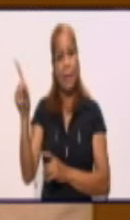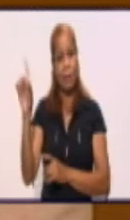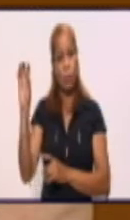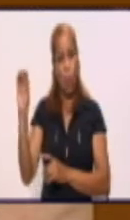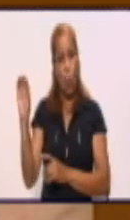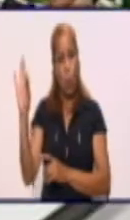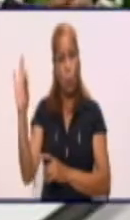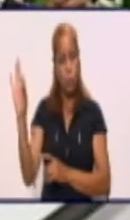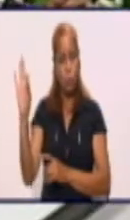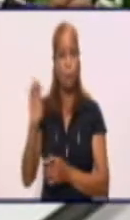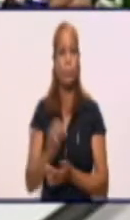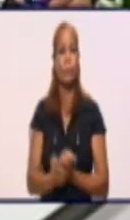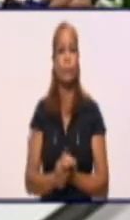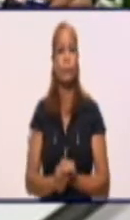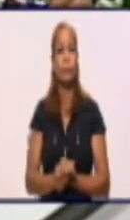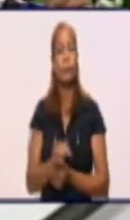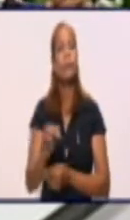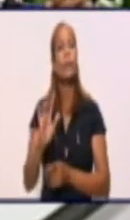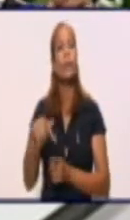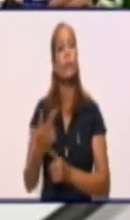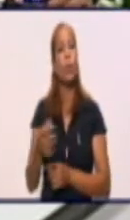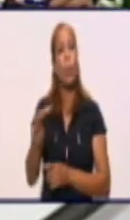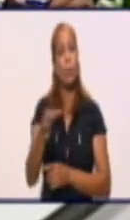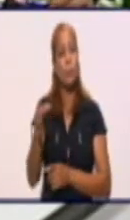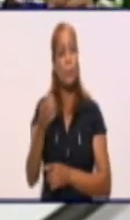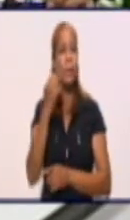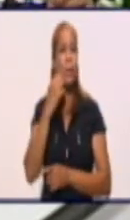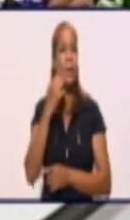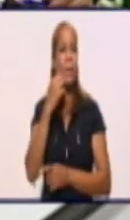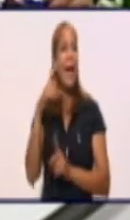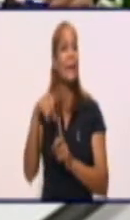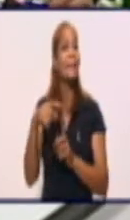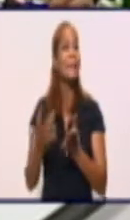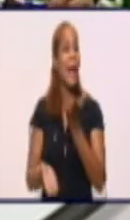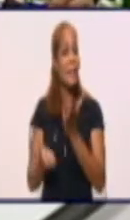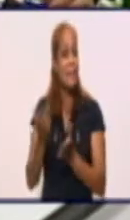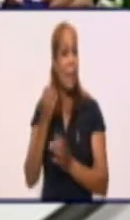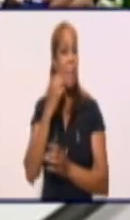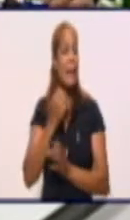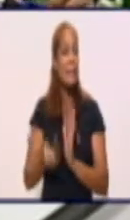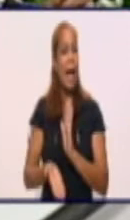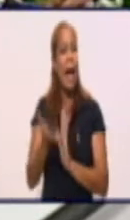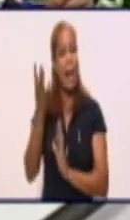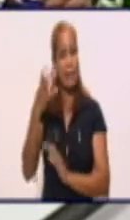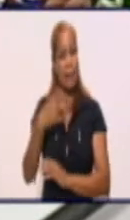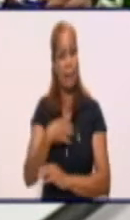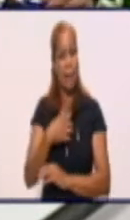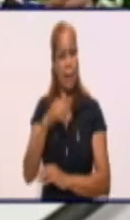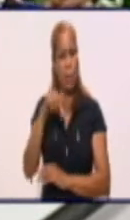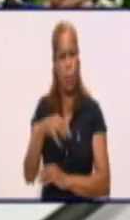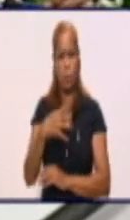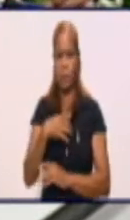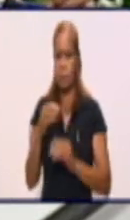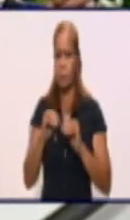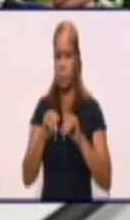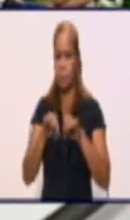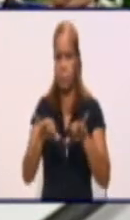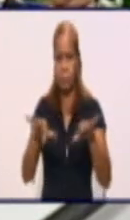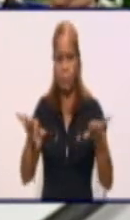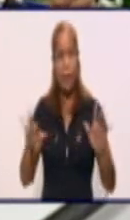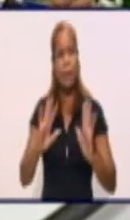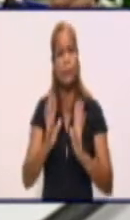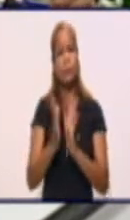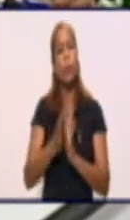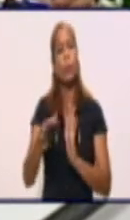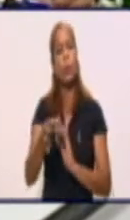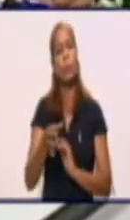municipios que hoy están por encima de la tasa provincial. Hoy tenemos una gran dispersión. Todos los municipios